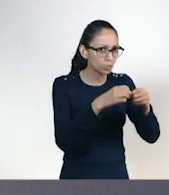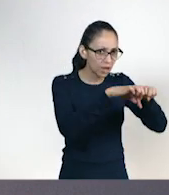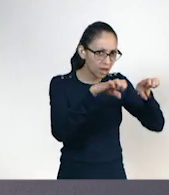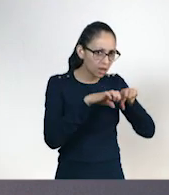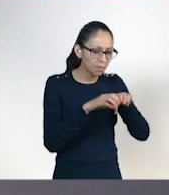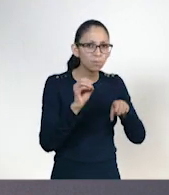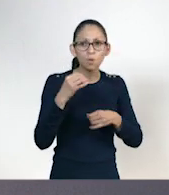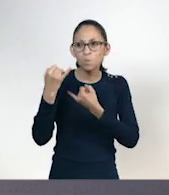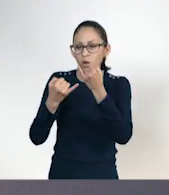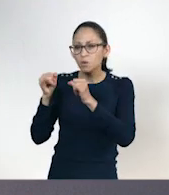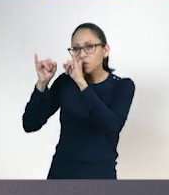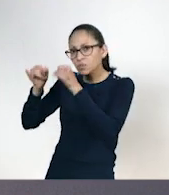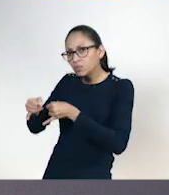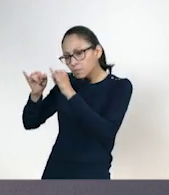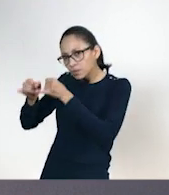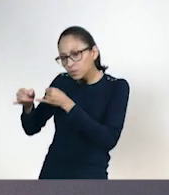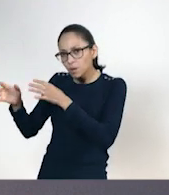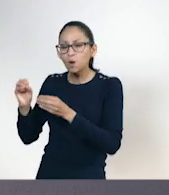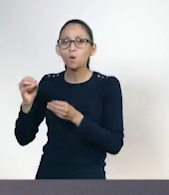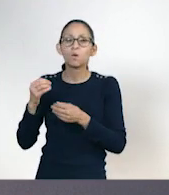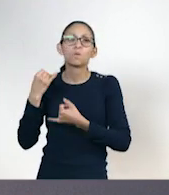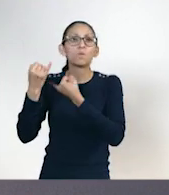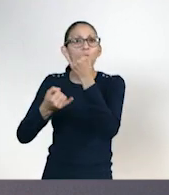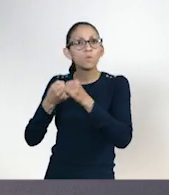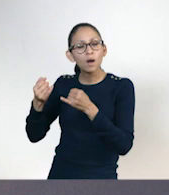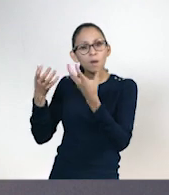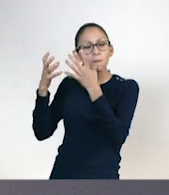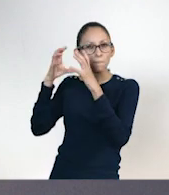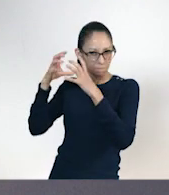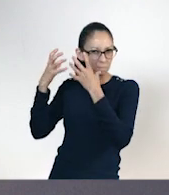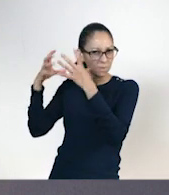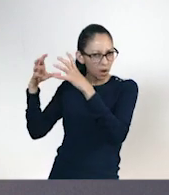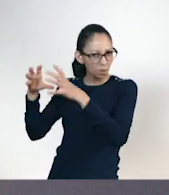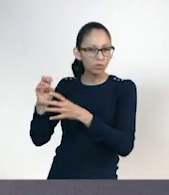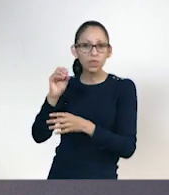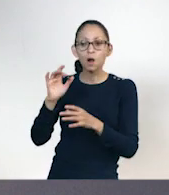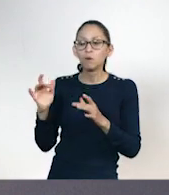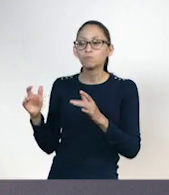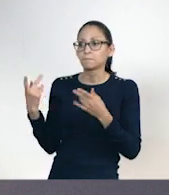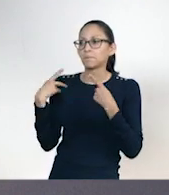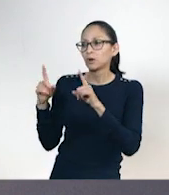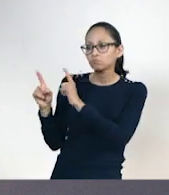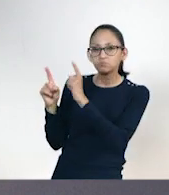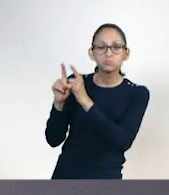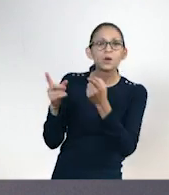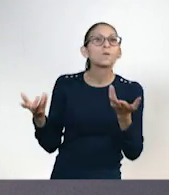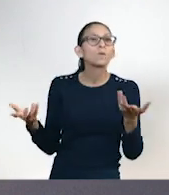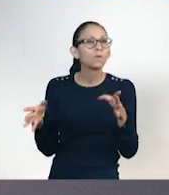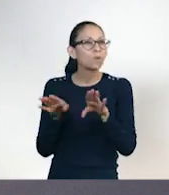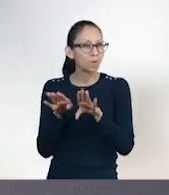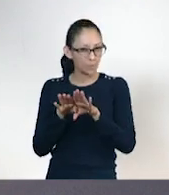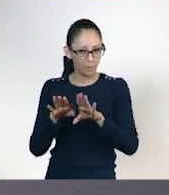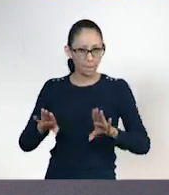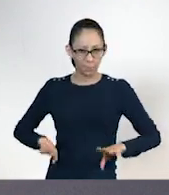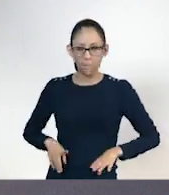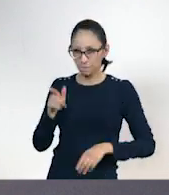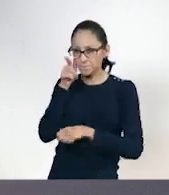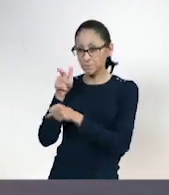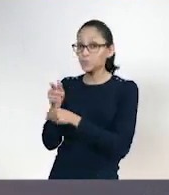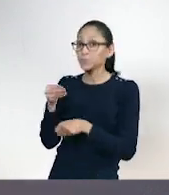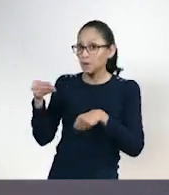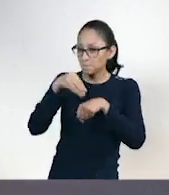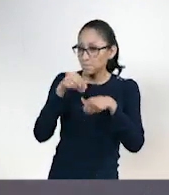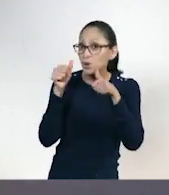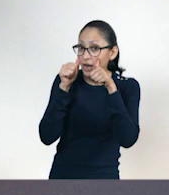individual, o si es un deporte de pelota, o si se trata de un deporte de contacto. ¿Qué te parece? Perfecto, maestro. ¿Estás listo? Me encanta la idea. Pon mucha